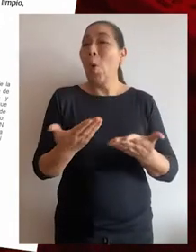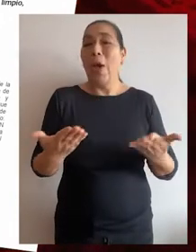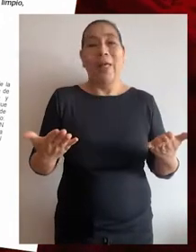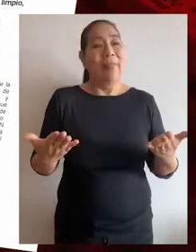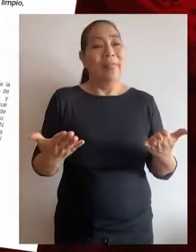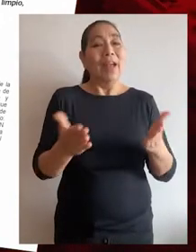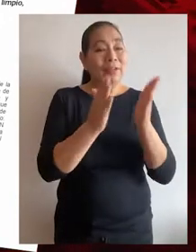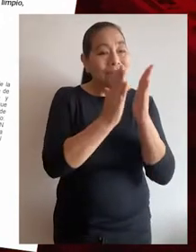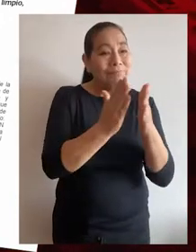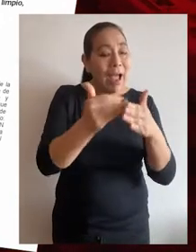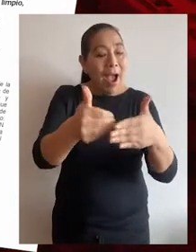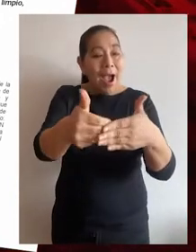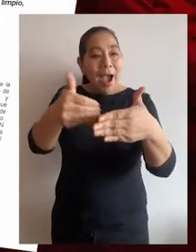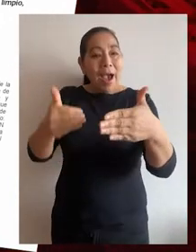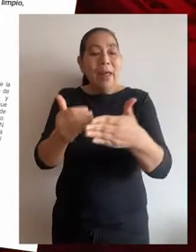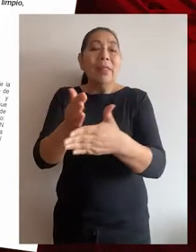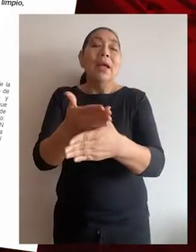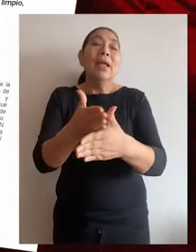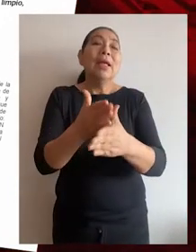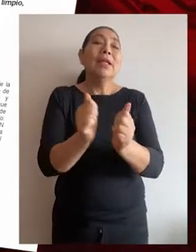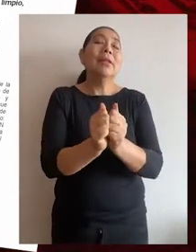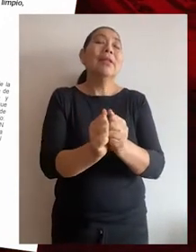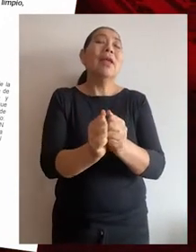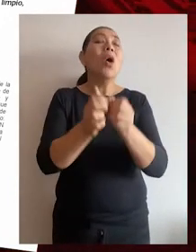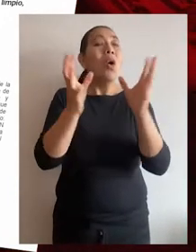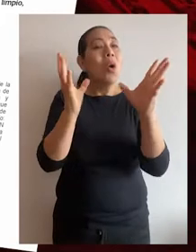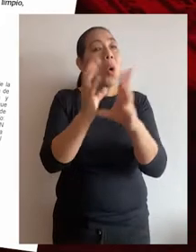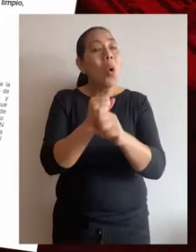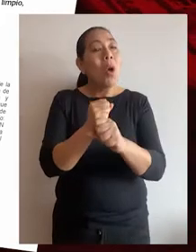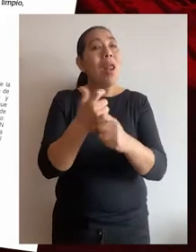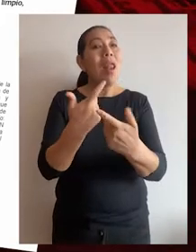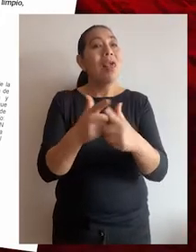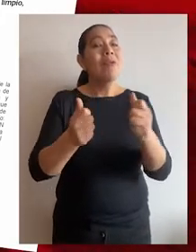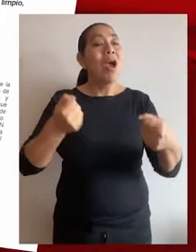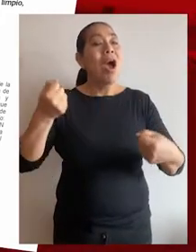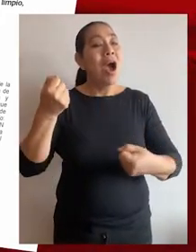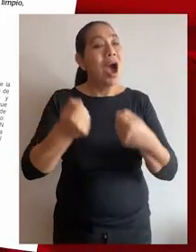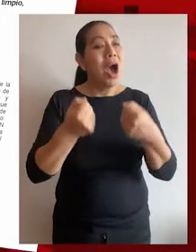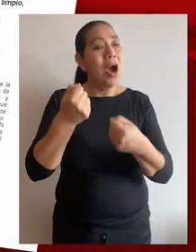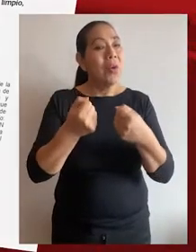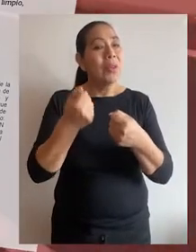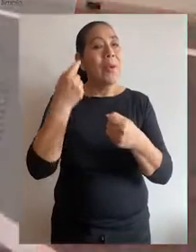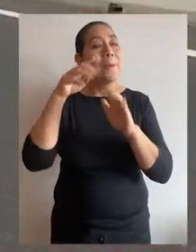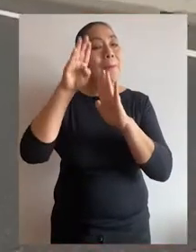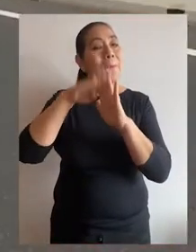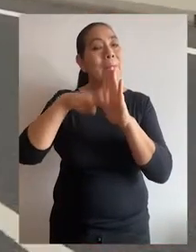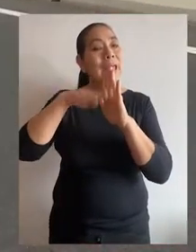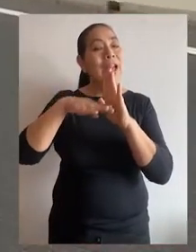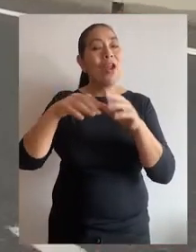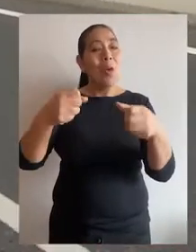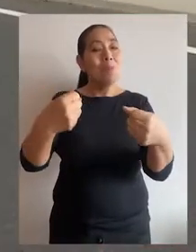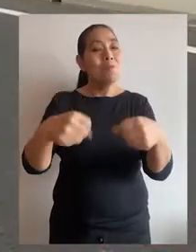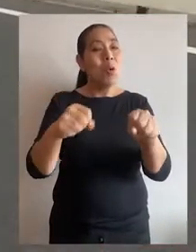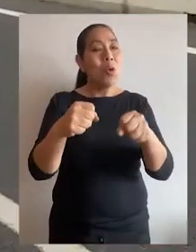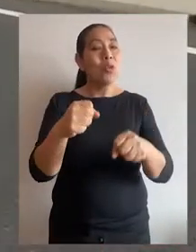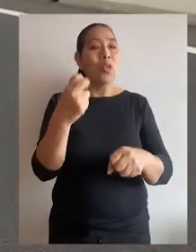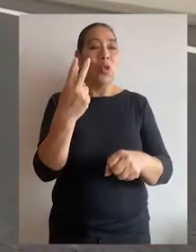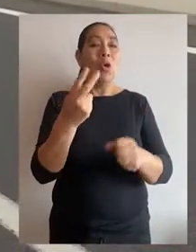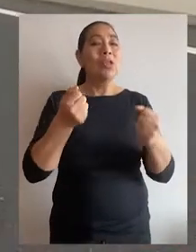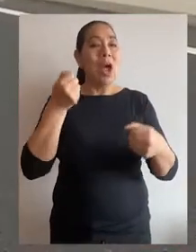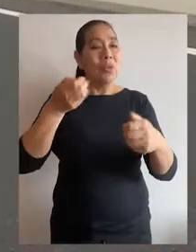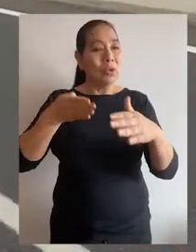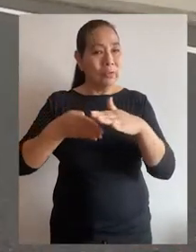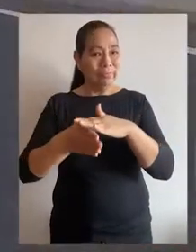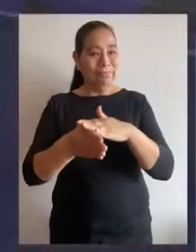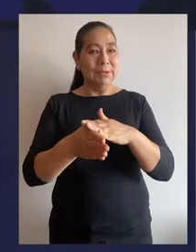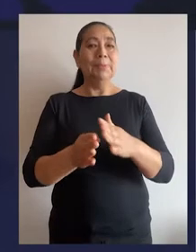por no haber sustentado debidamente la proporcionalidad de la restricción de la libertad de tránsito de vehículos menores motorizados de